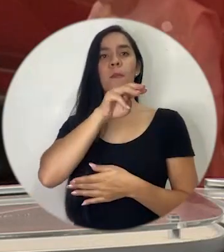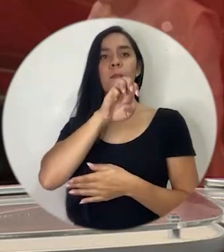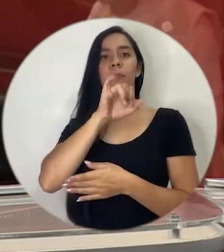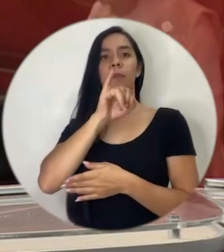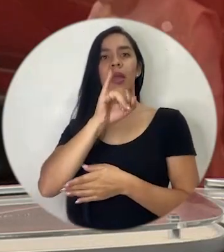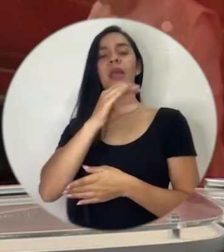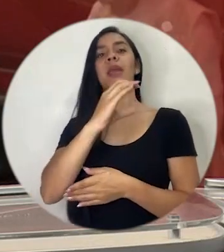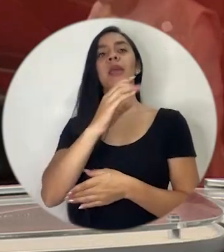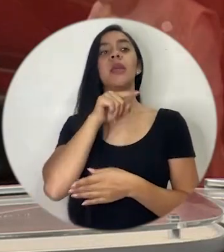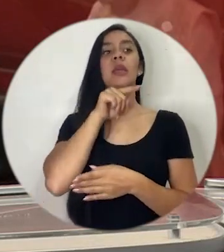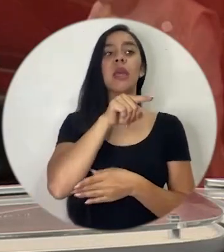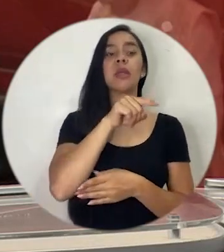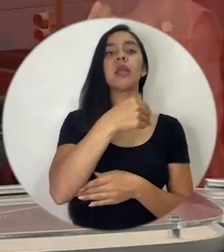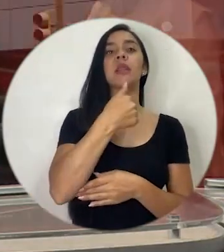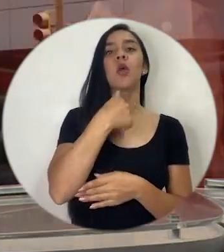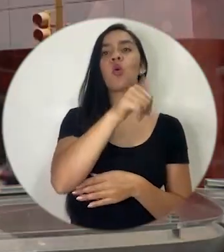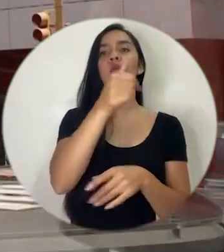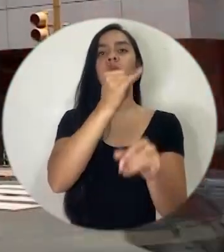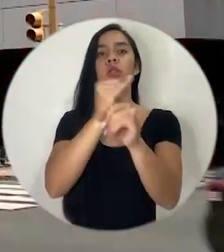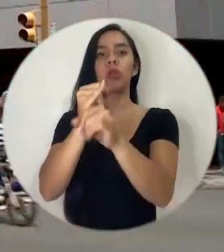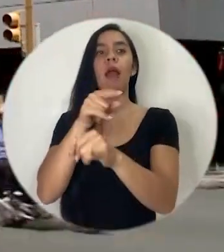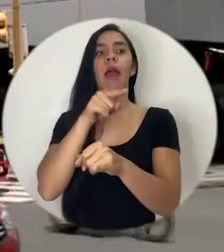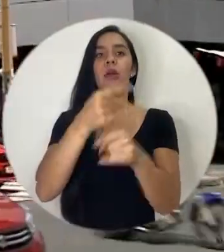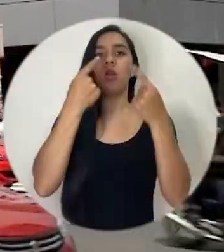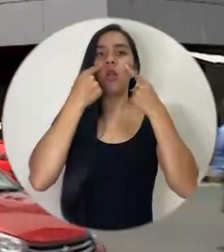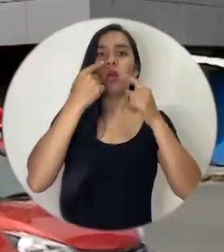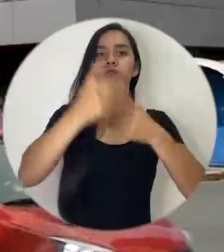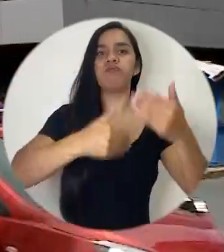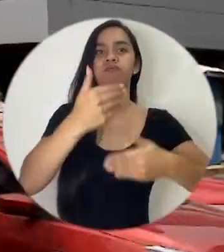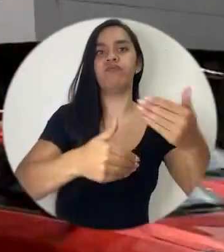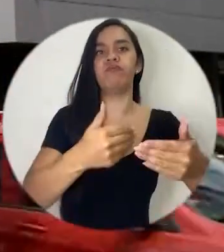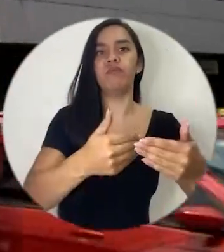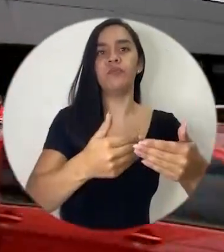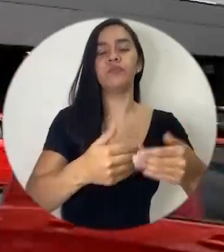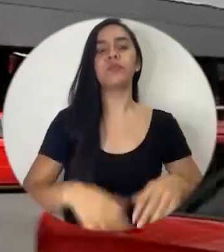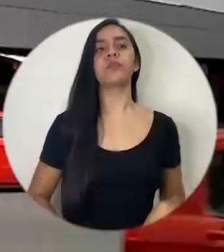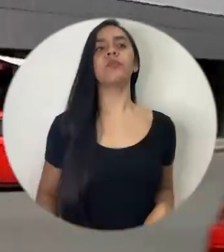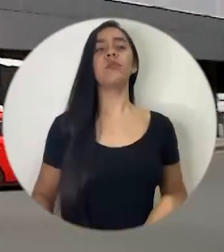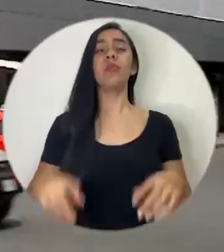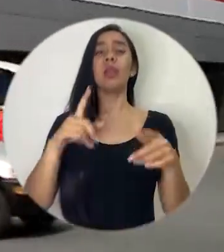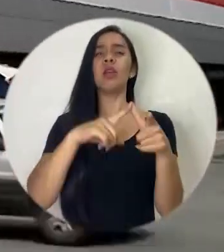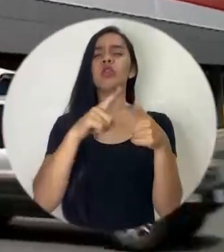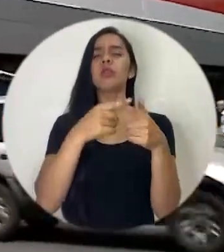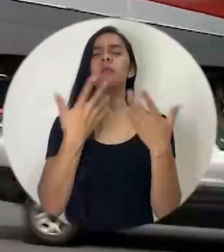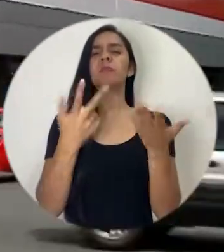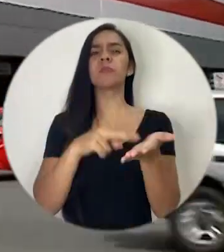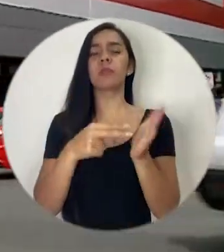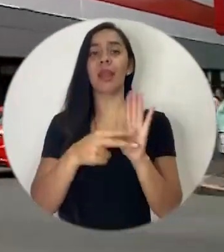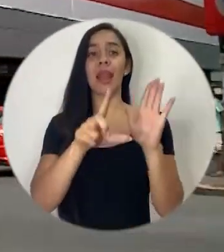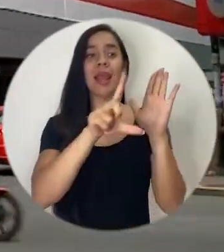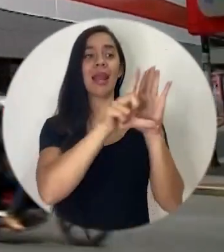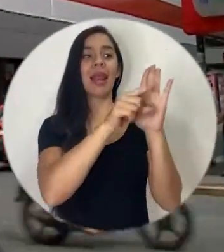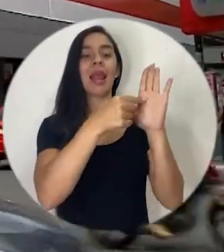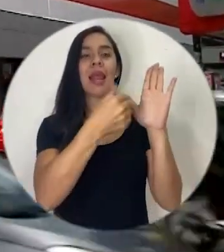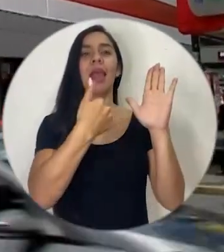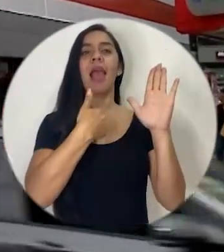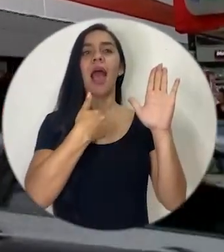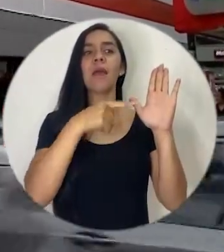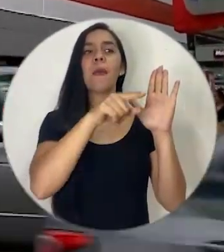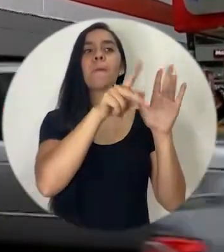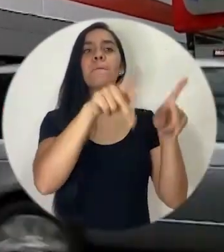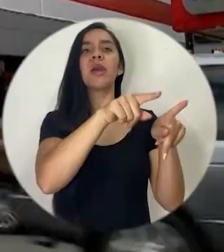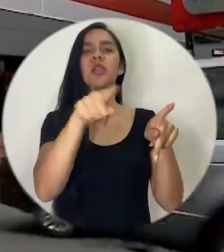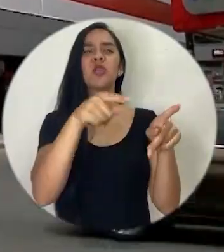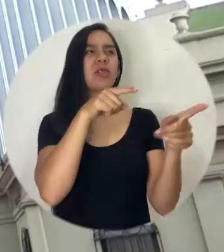otros y que sí dispara tiempos de defensa dicho esto quiero decir que la ley tiene una serie de enemigos que